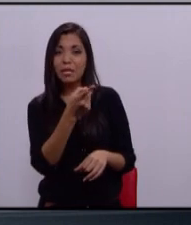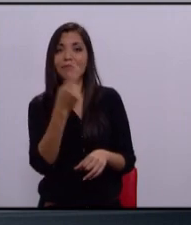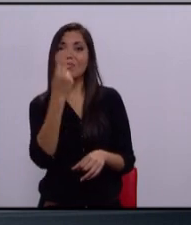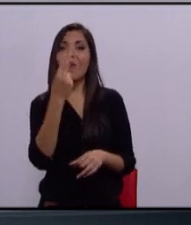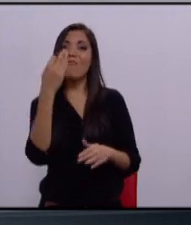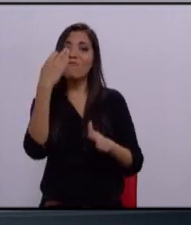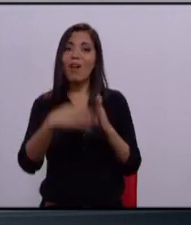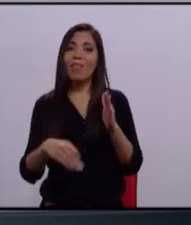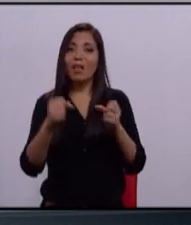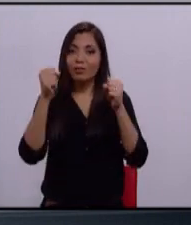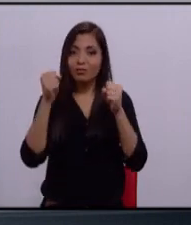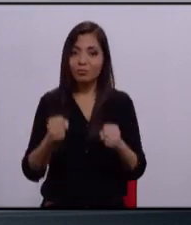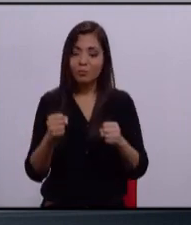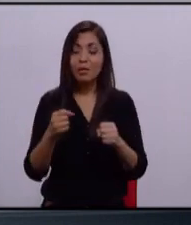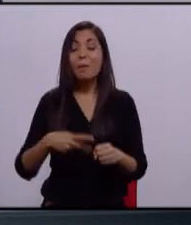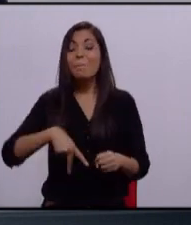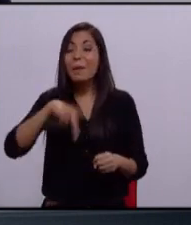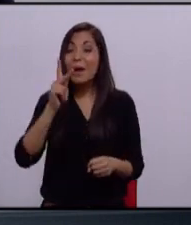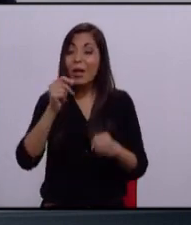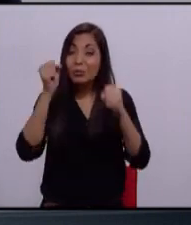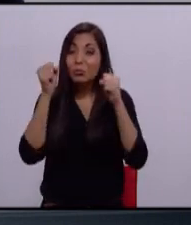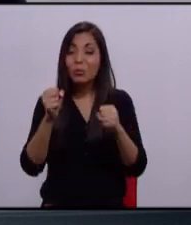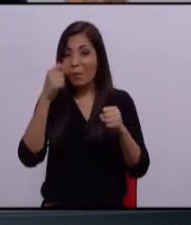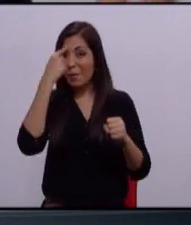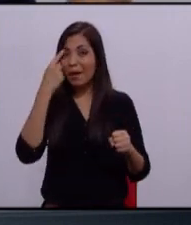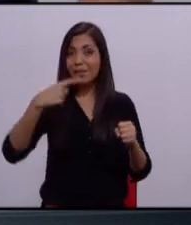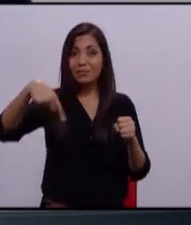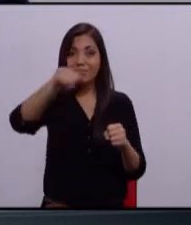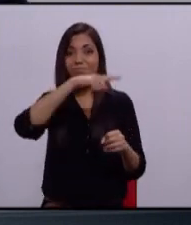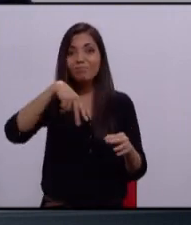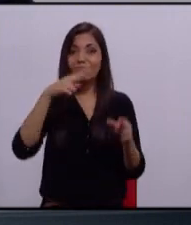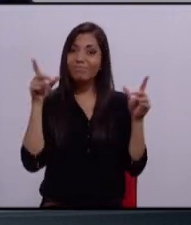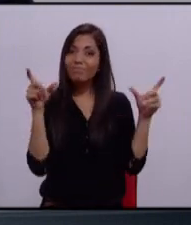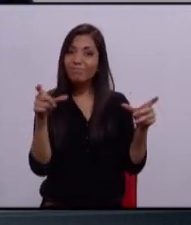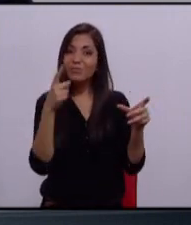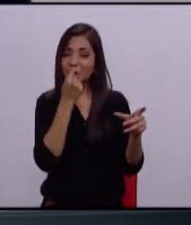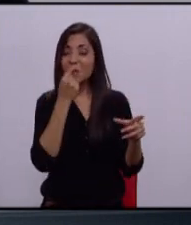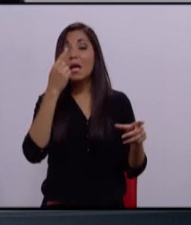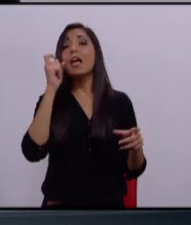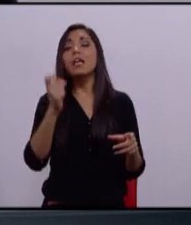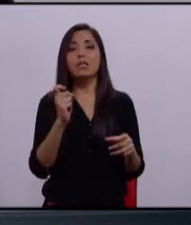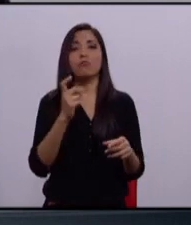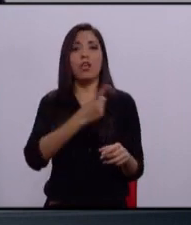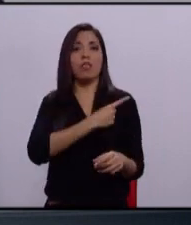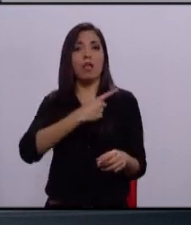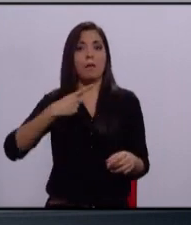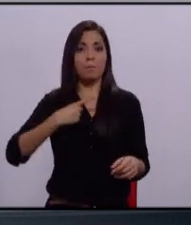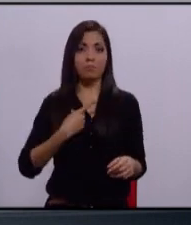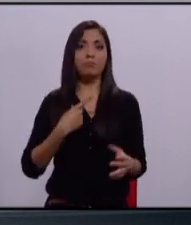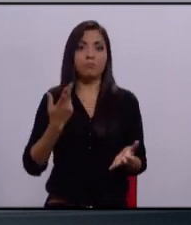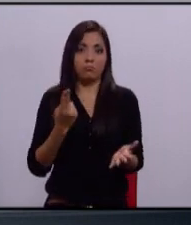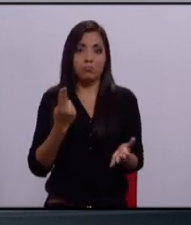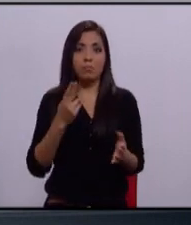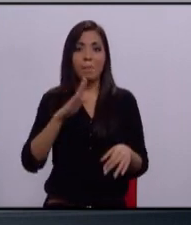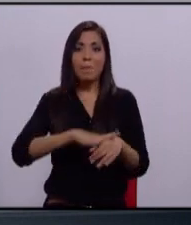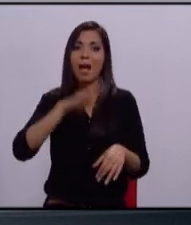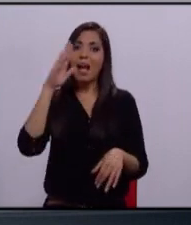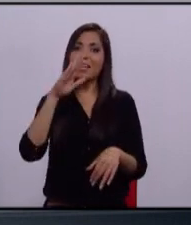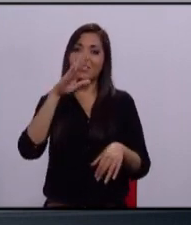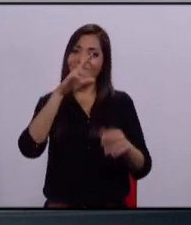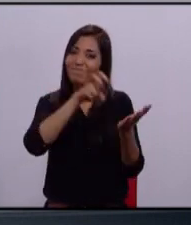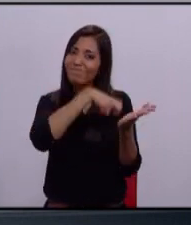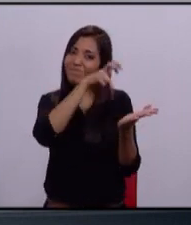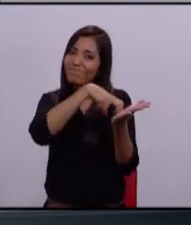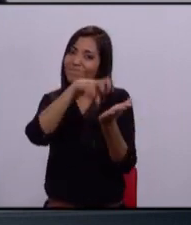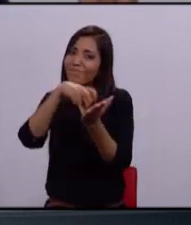seguridad pública. Pero la seguridad pública, que si bien es cierto debemos de entender, es un problema de mayor capacitación a nuestros